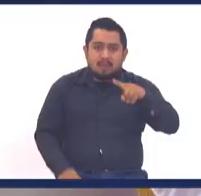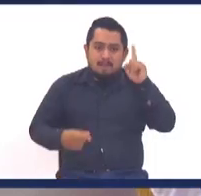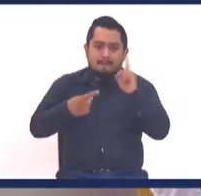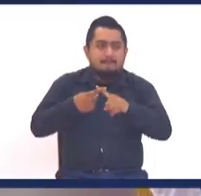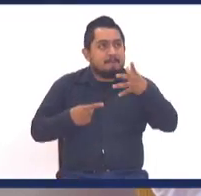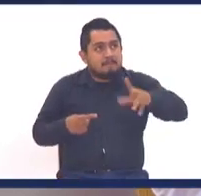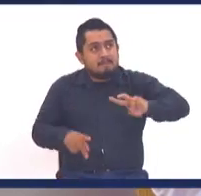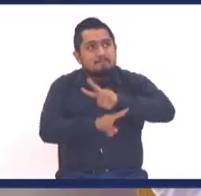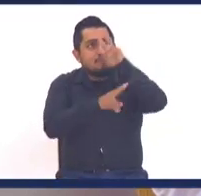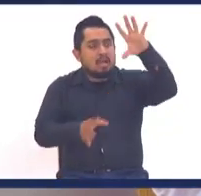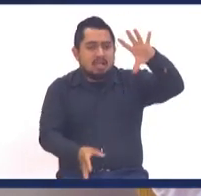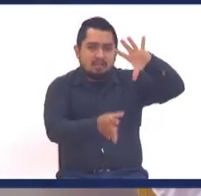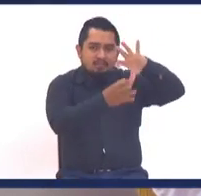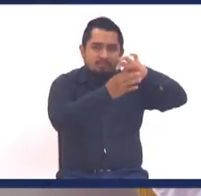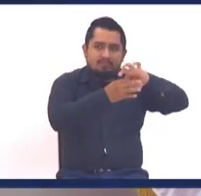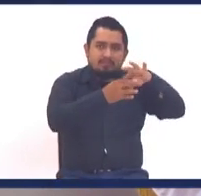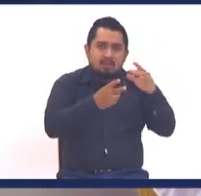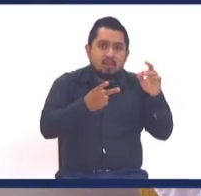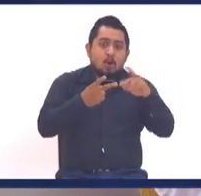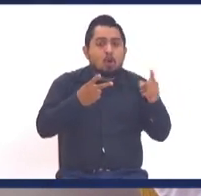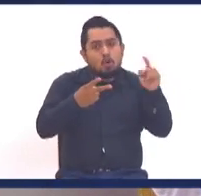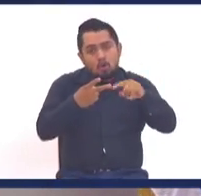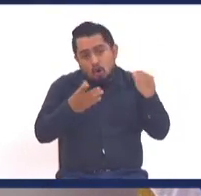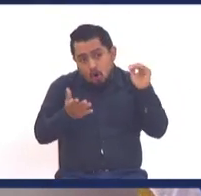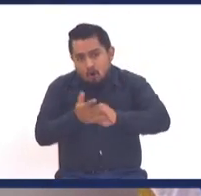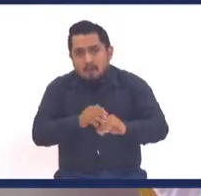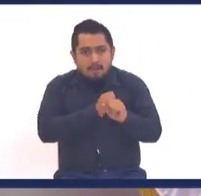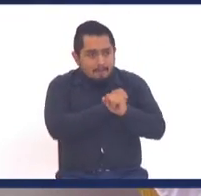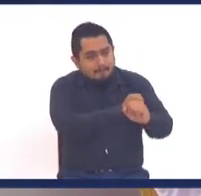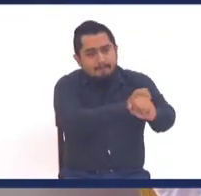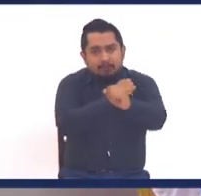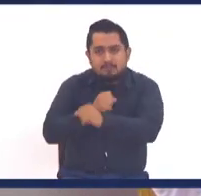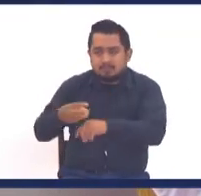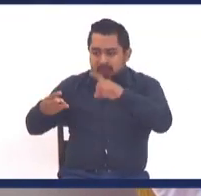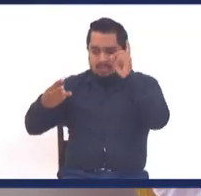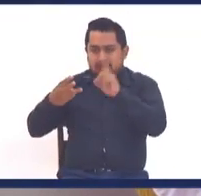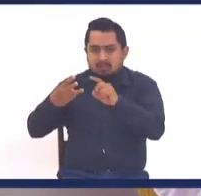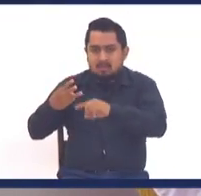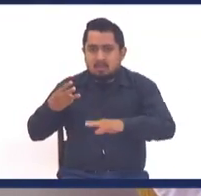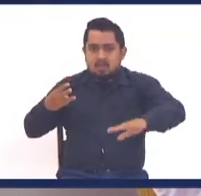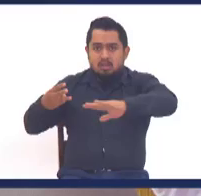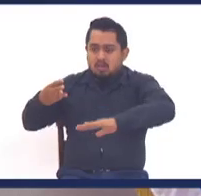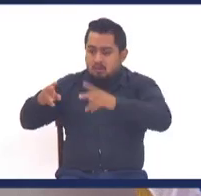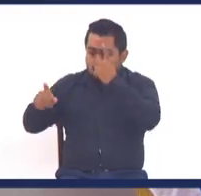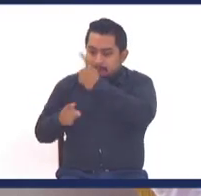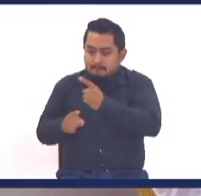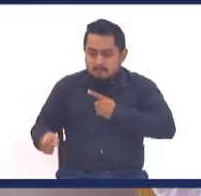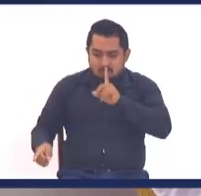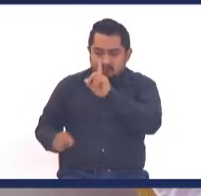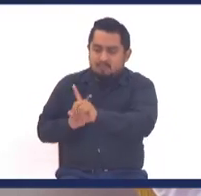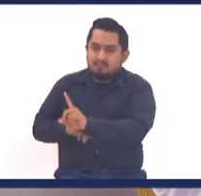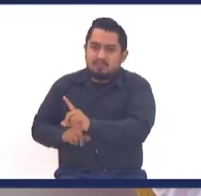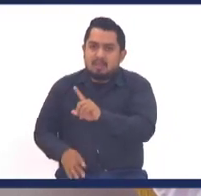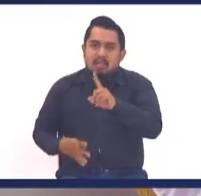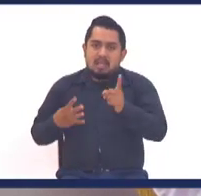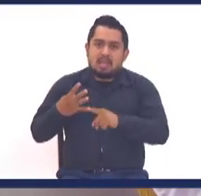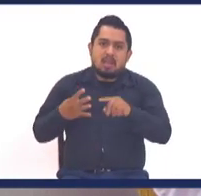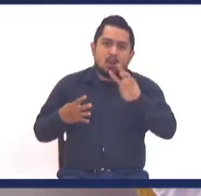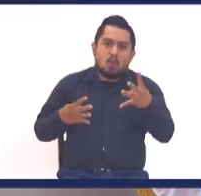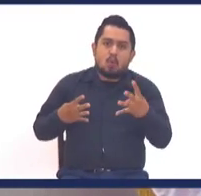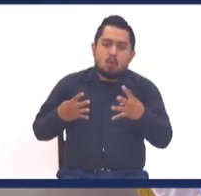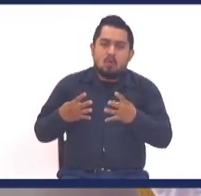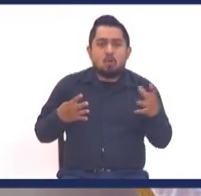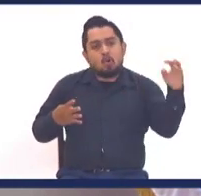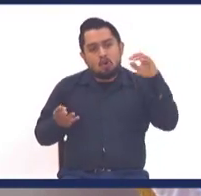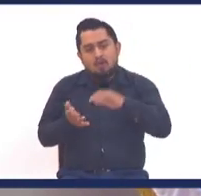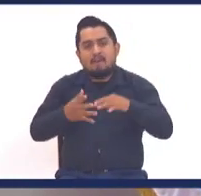uno, volverá a amar, lo que odiaba, número dos, volverá al lugar, donde necesitaba estar, número tres, y número cuatro, volverá a